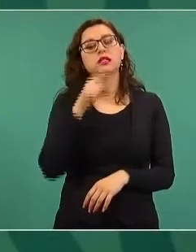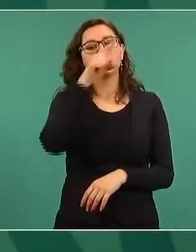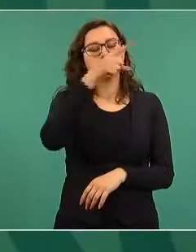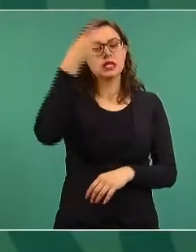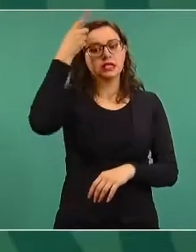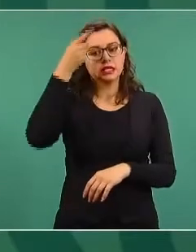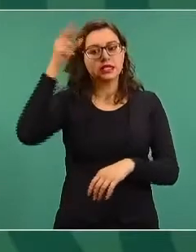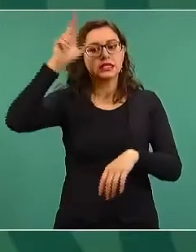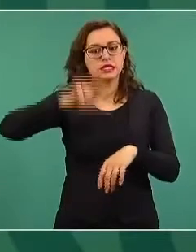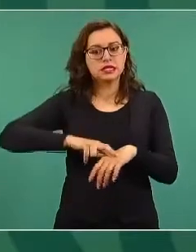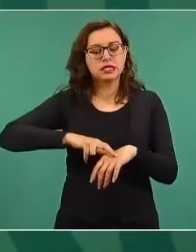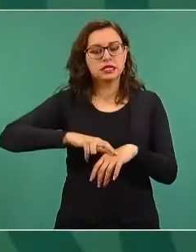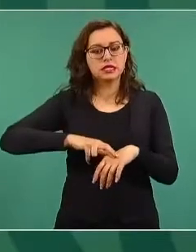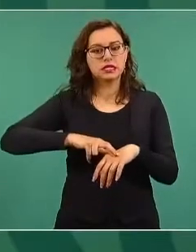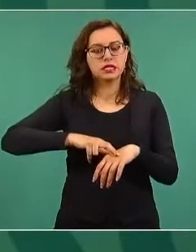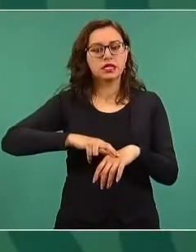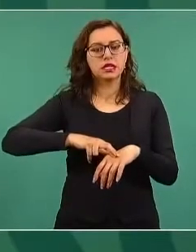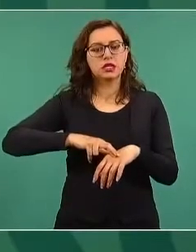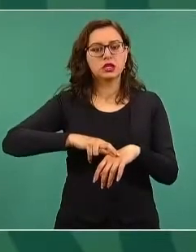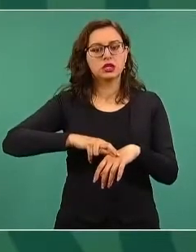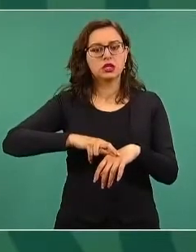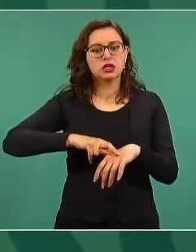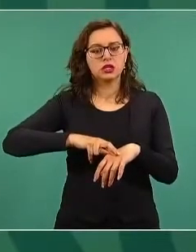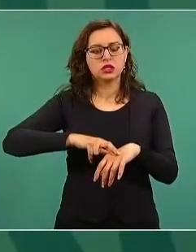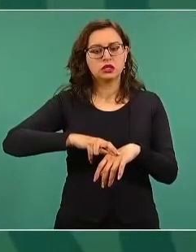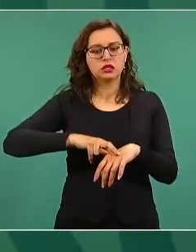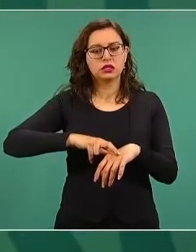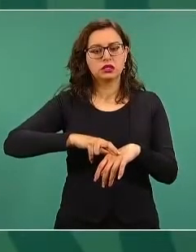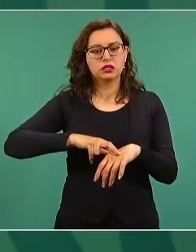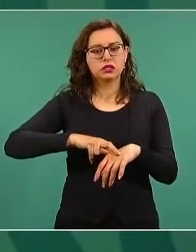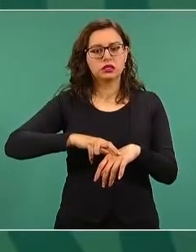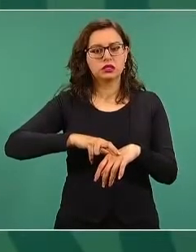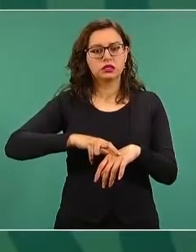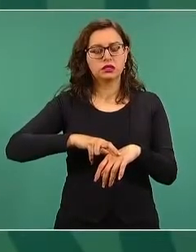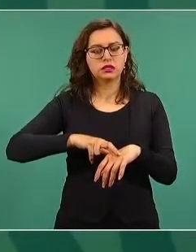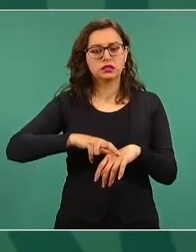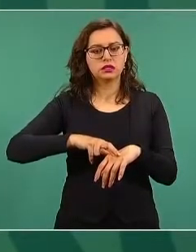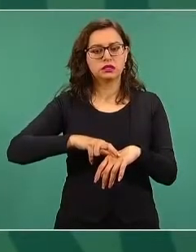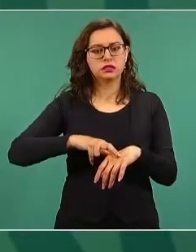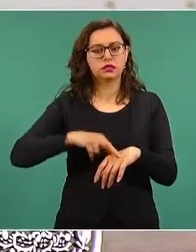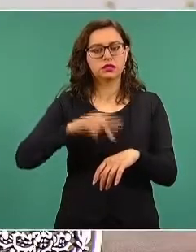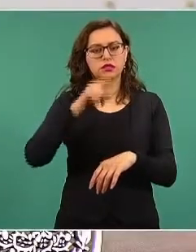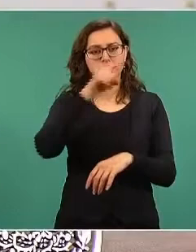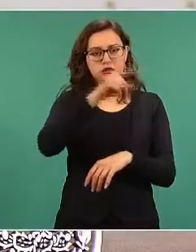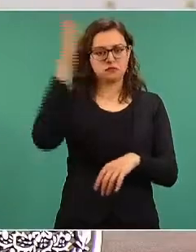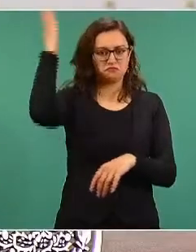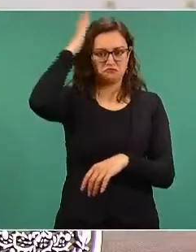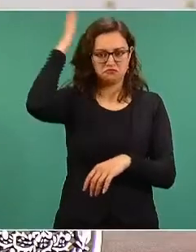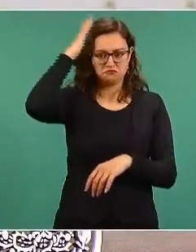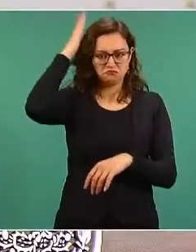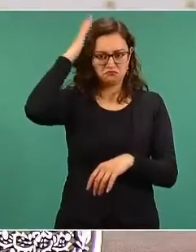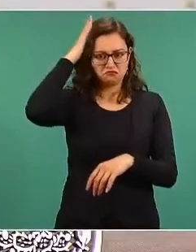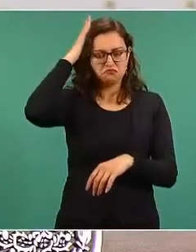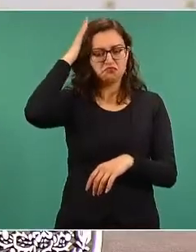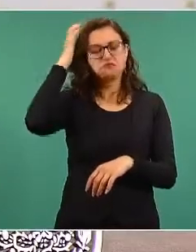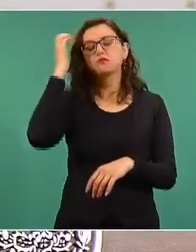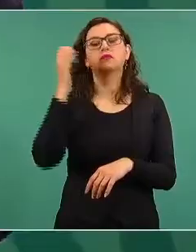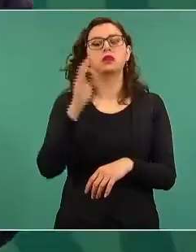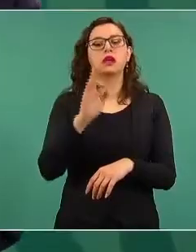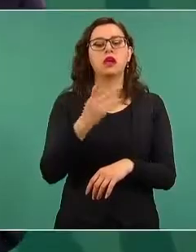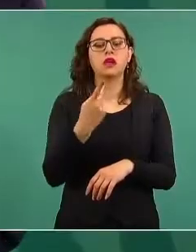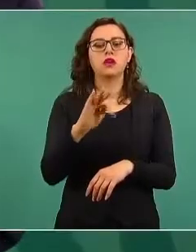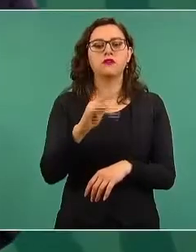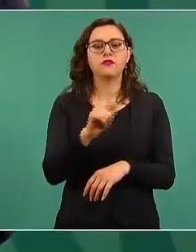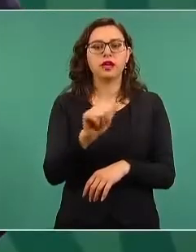general global de Pfizer